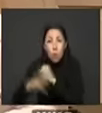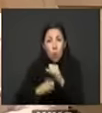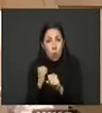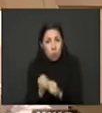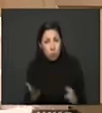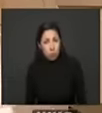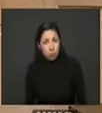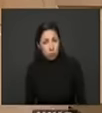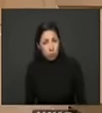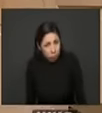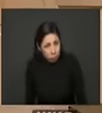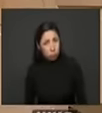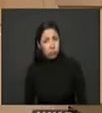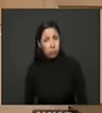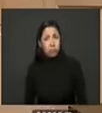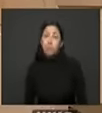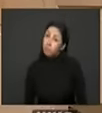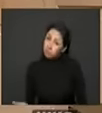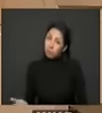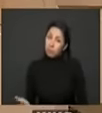lo siguiente que hay que hacer